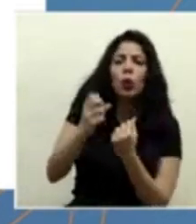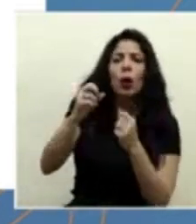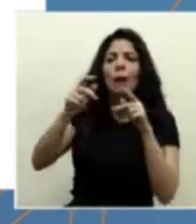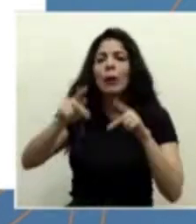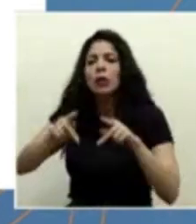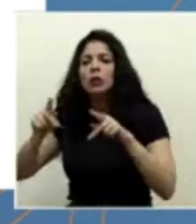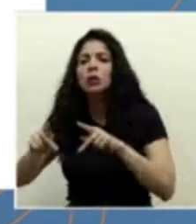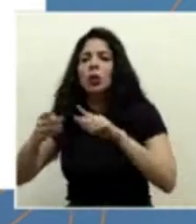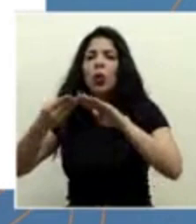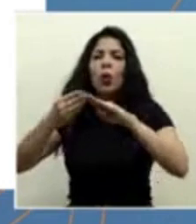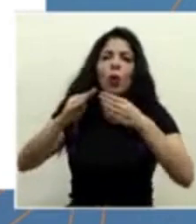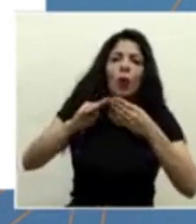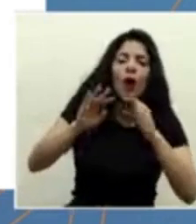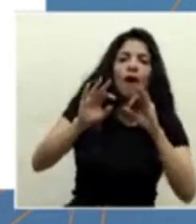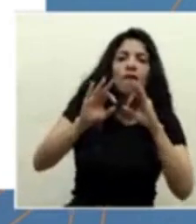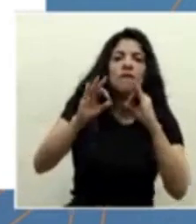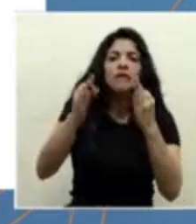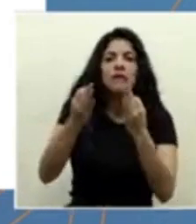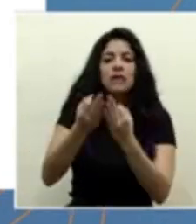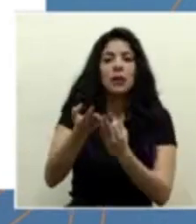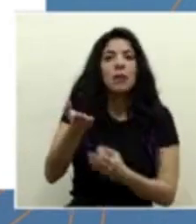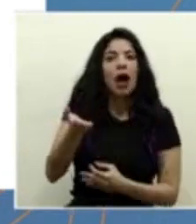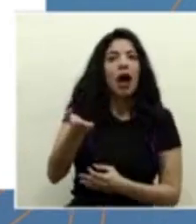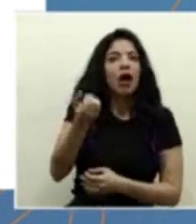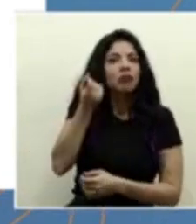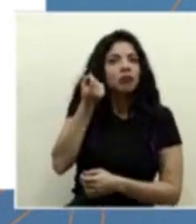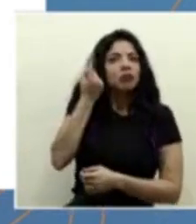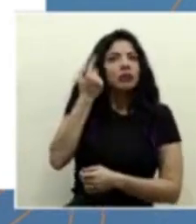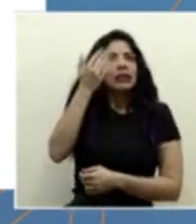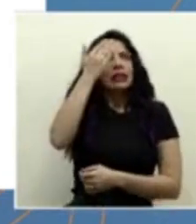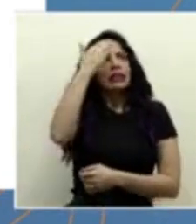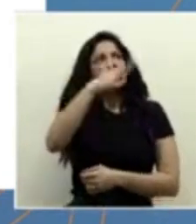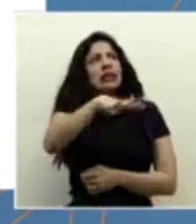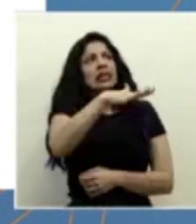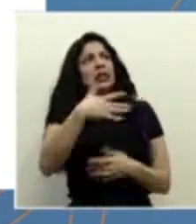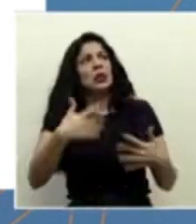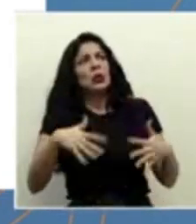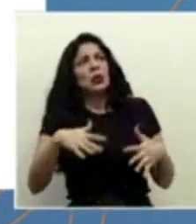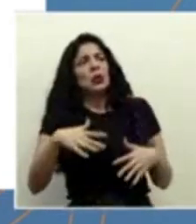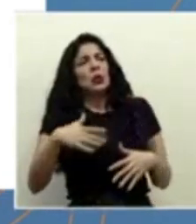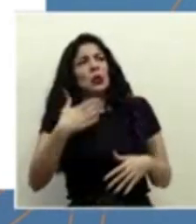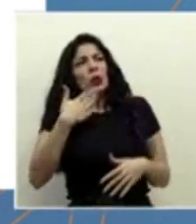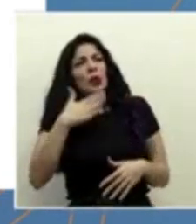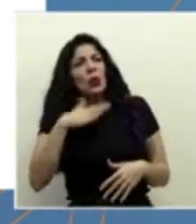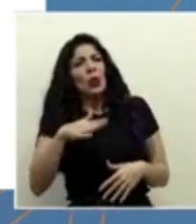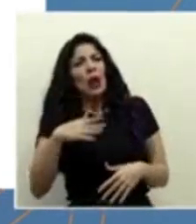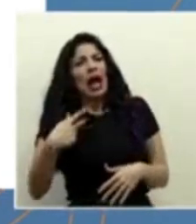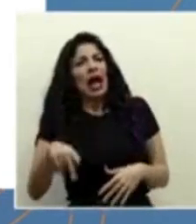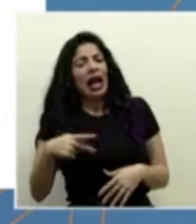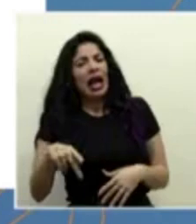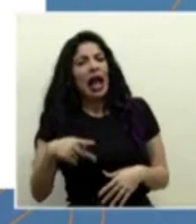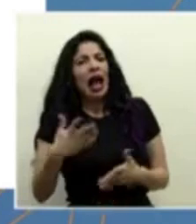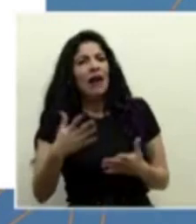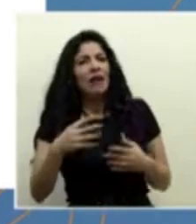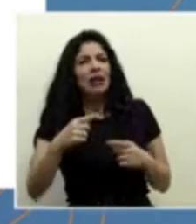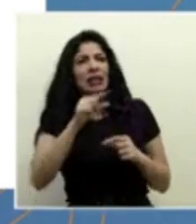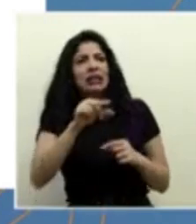comunidades, familias, que entendiendo la gravedad de lo que podemos estar enfrentando en pocas semanas,